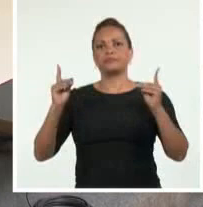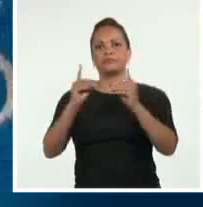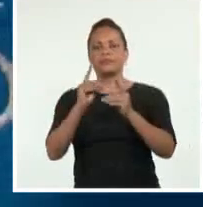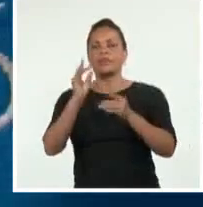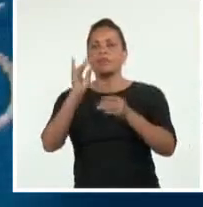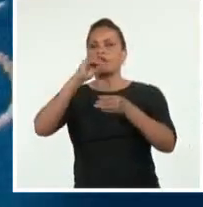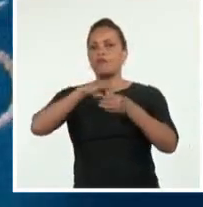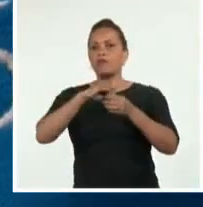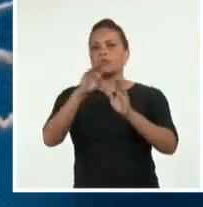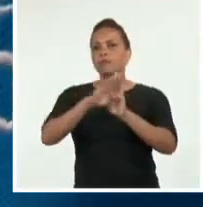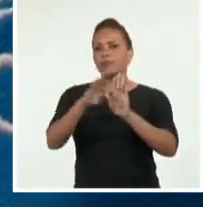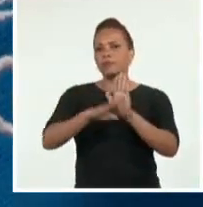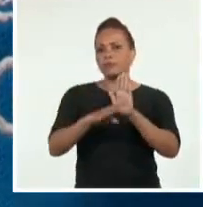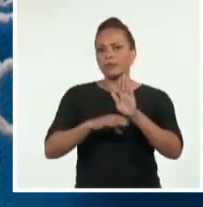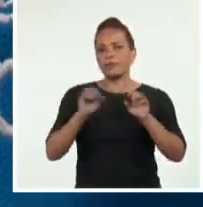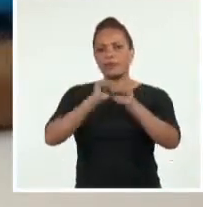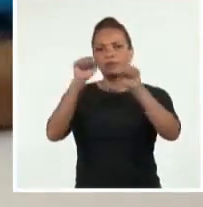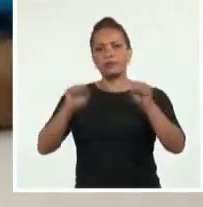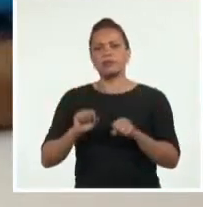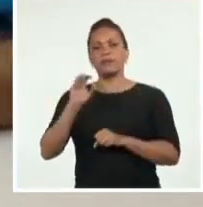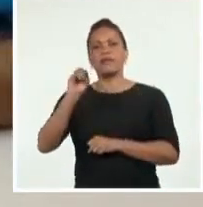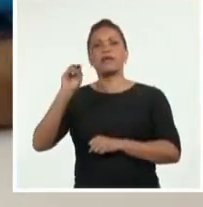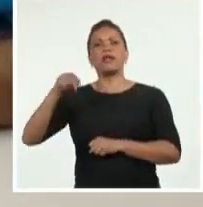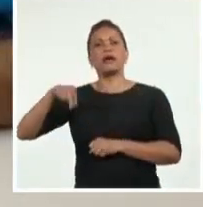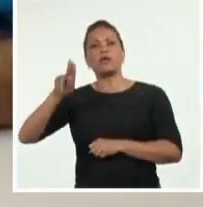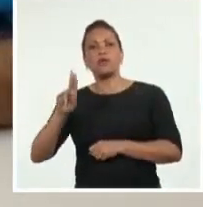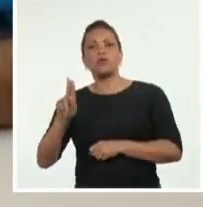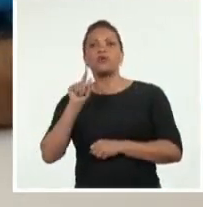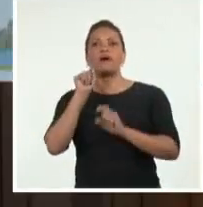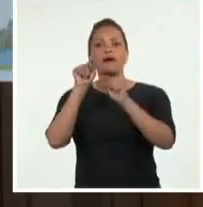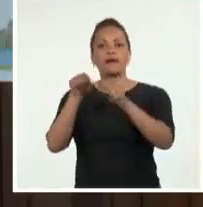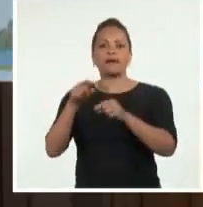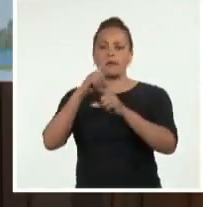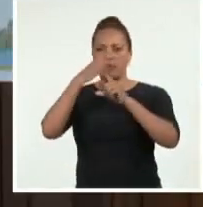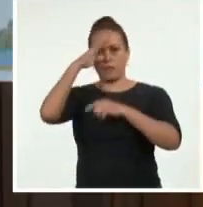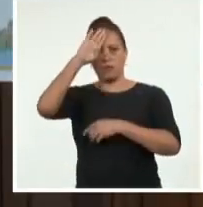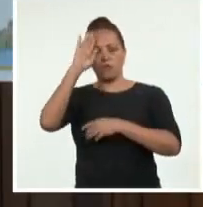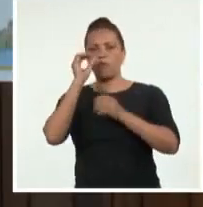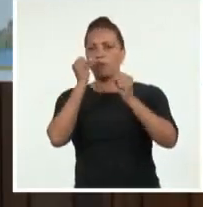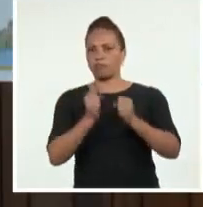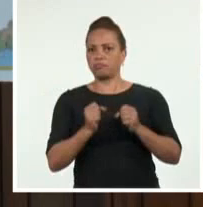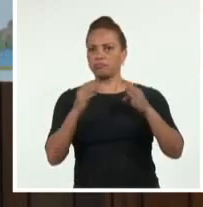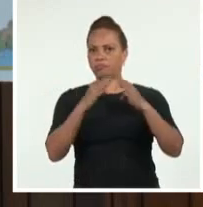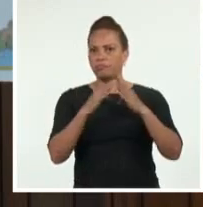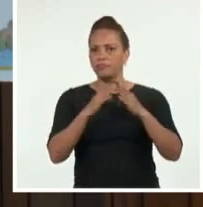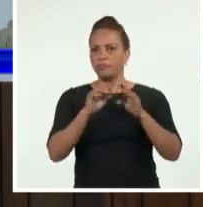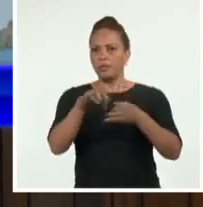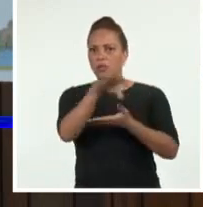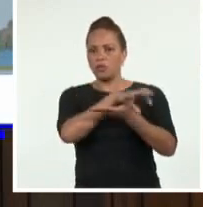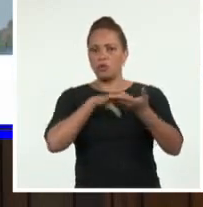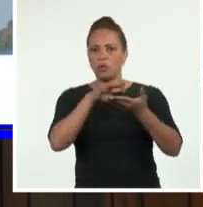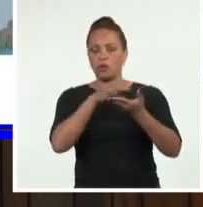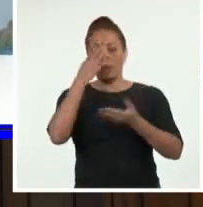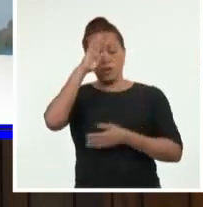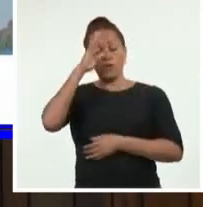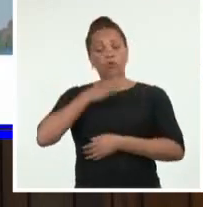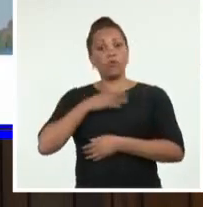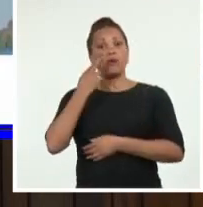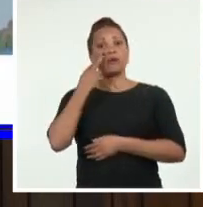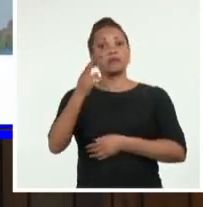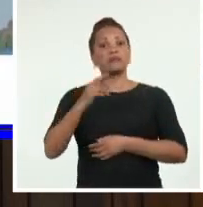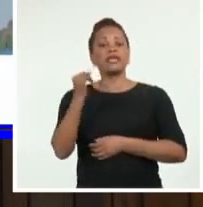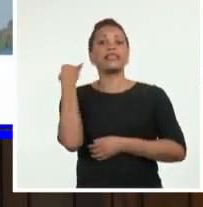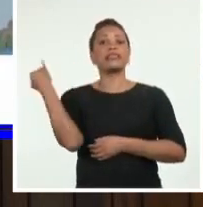fondos y programas del sistema de Naciones Unidas radicadas en el país. Cuba es conocido internacionalmente por